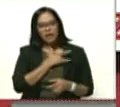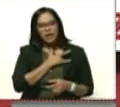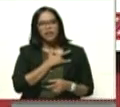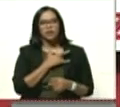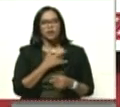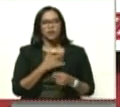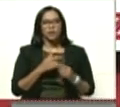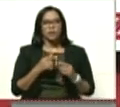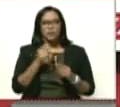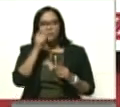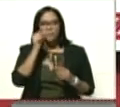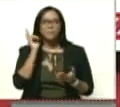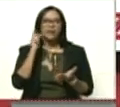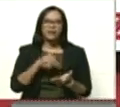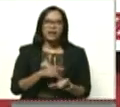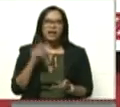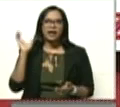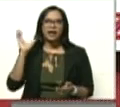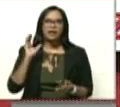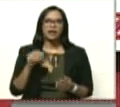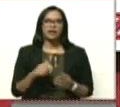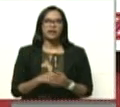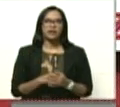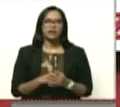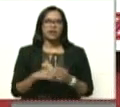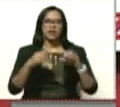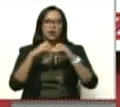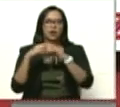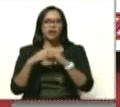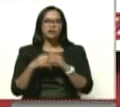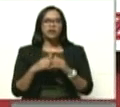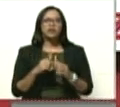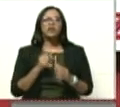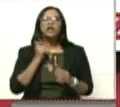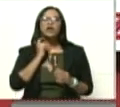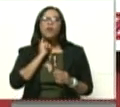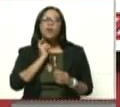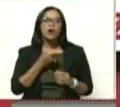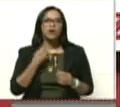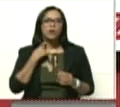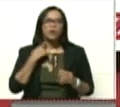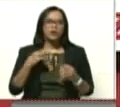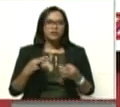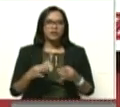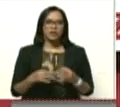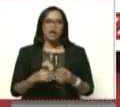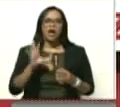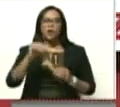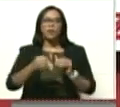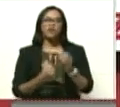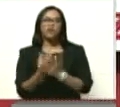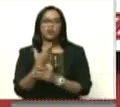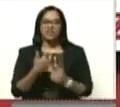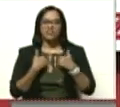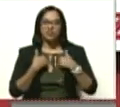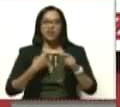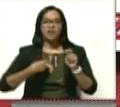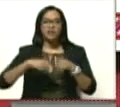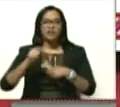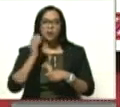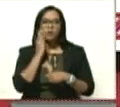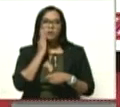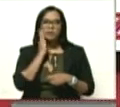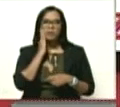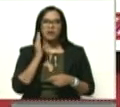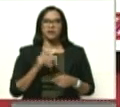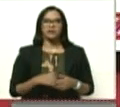venía a Caracas, ahí a la zona de Guatires y Guarena a comprar flores. Y yo las vendía con mi mamá.